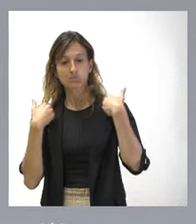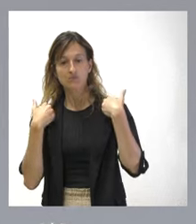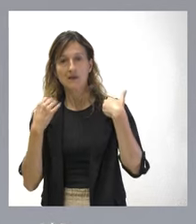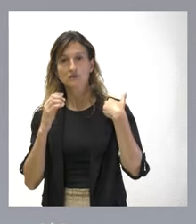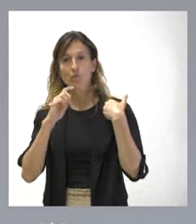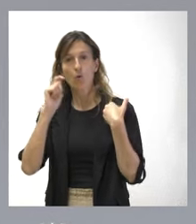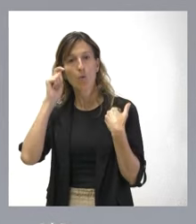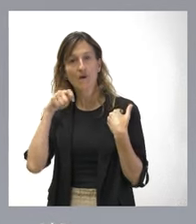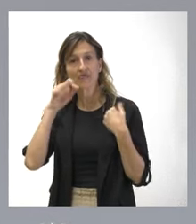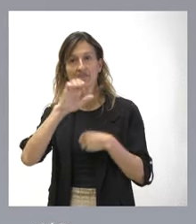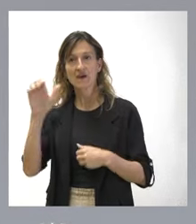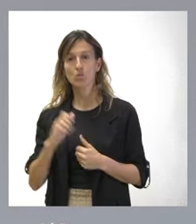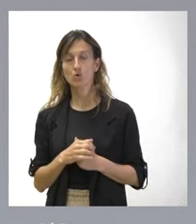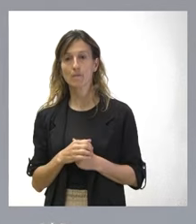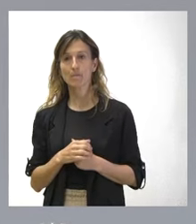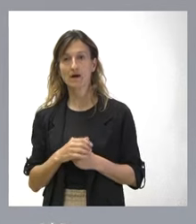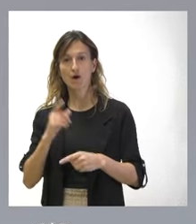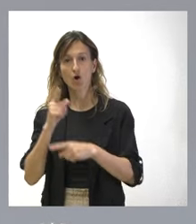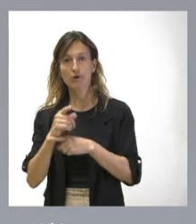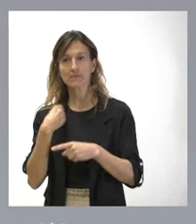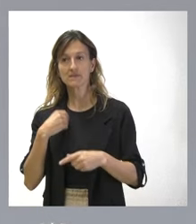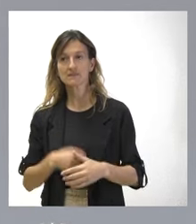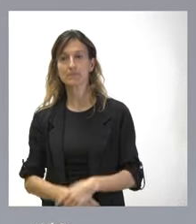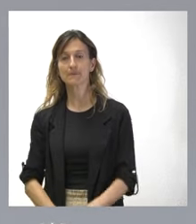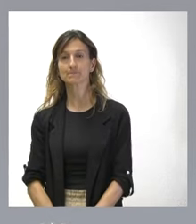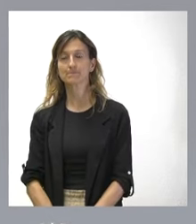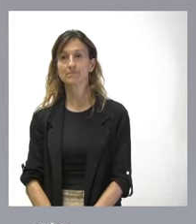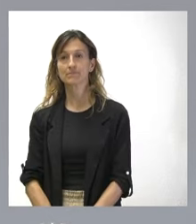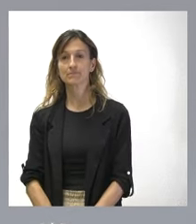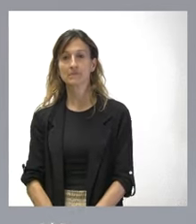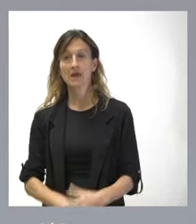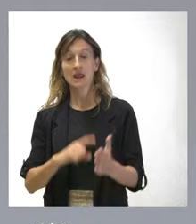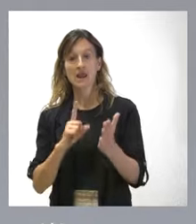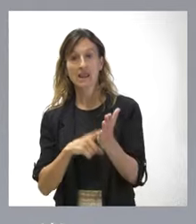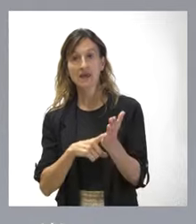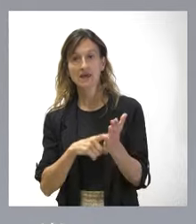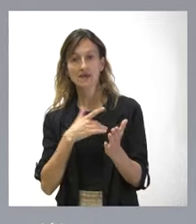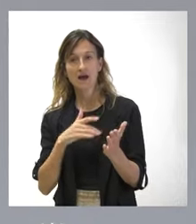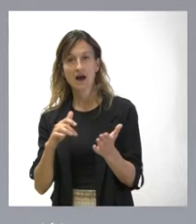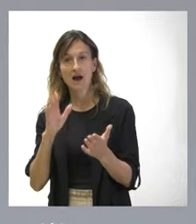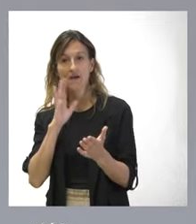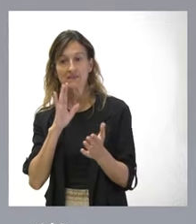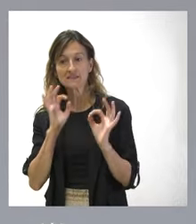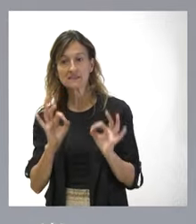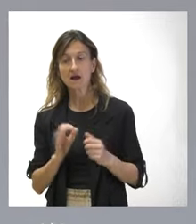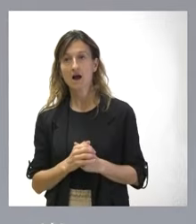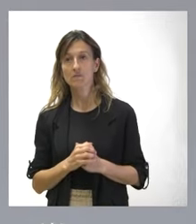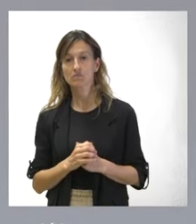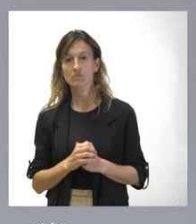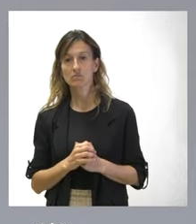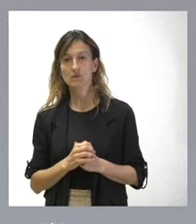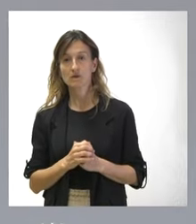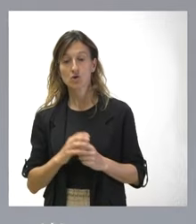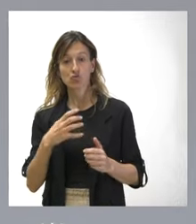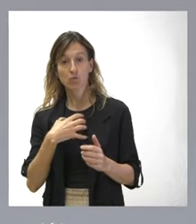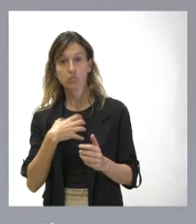europeo al dictar una orden de este tipo. De tal manera que una ley de amnistía de un Estado concreto no puede regular